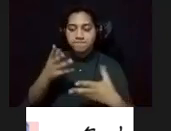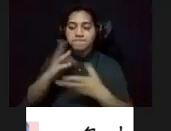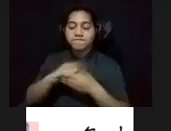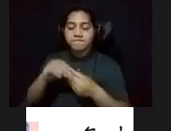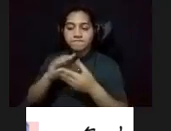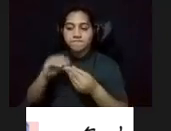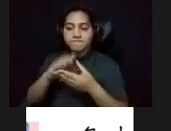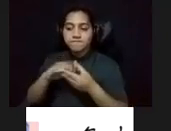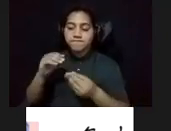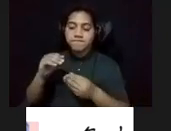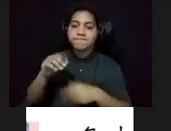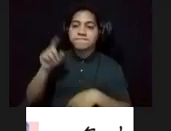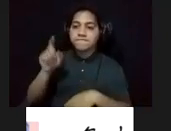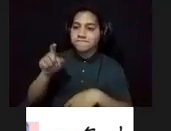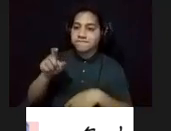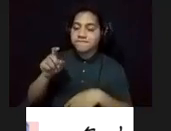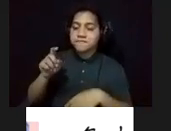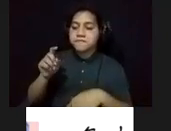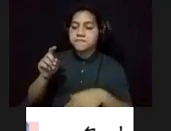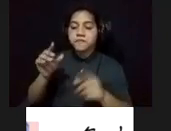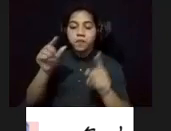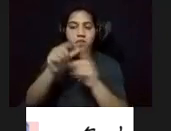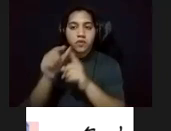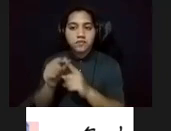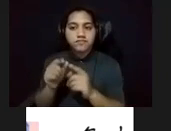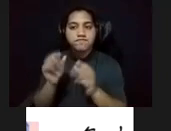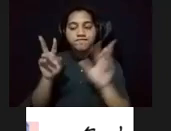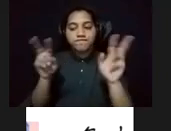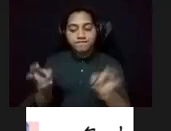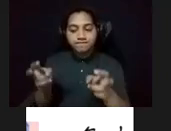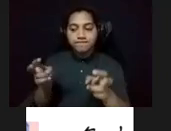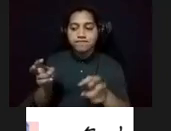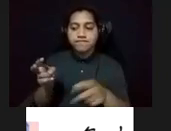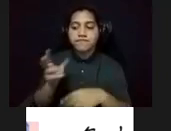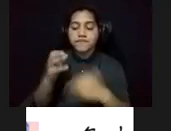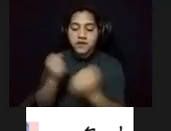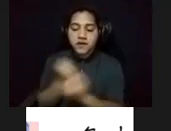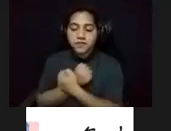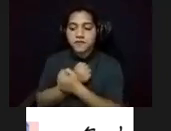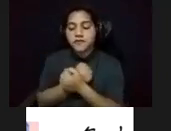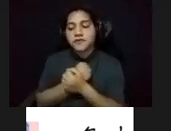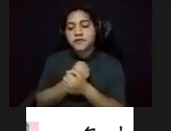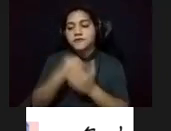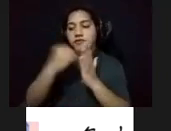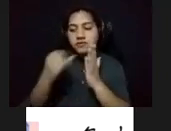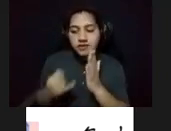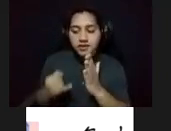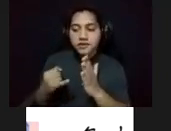necesario citar unas palabras que recogen su amor por las artes y su tierra.